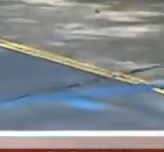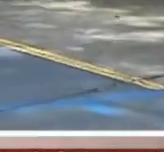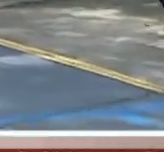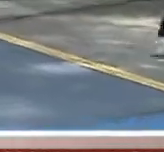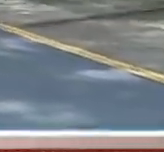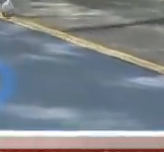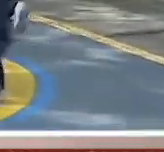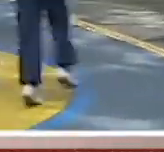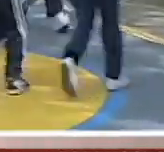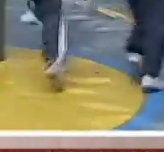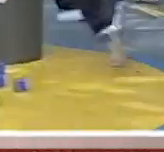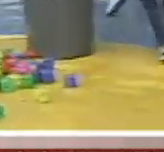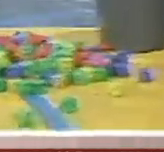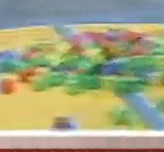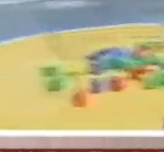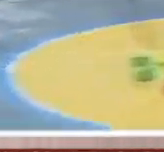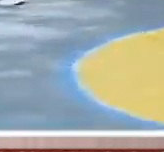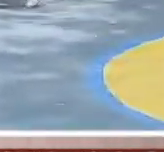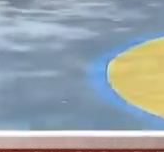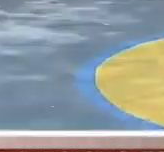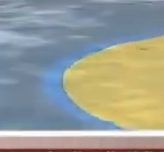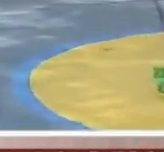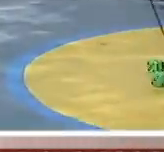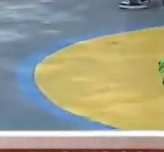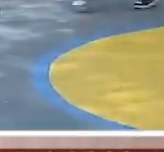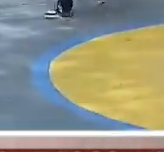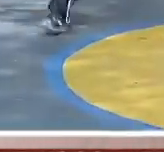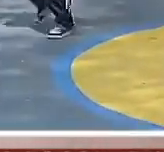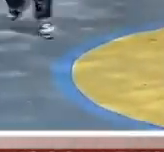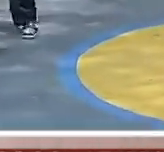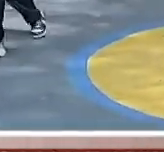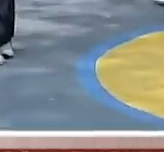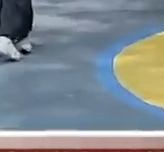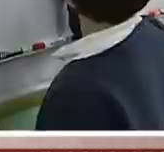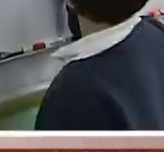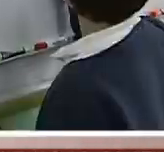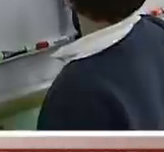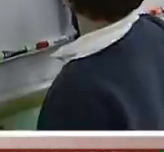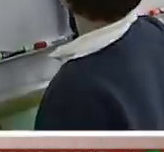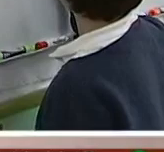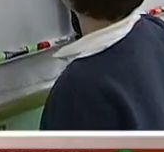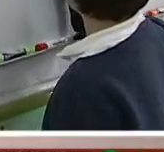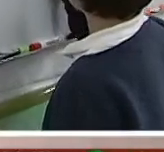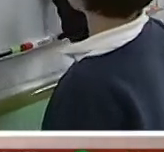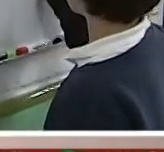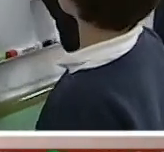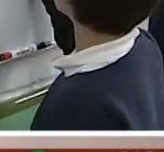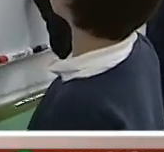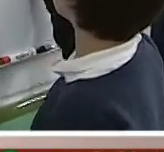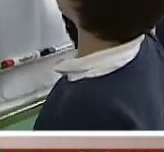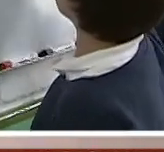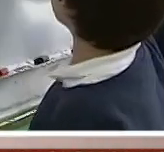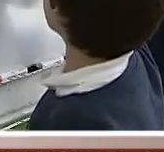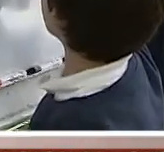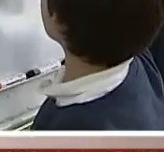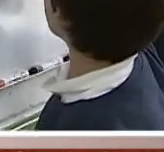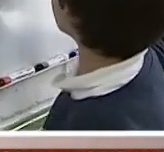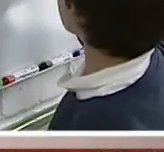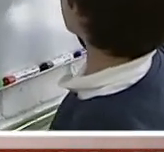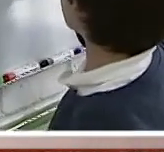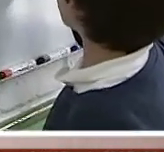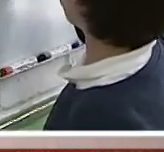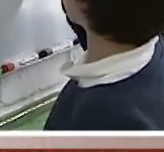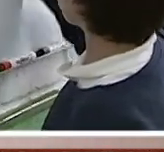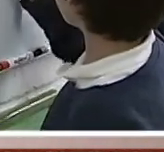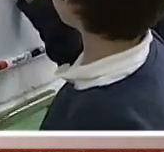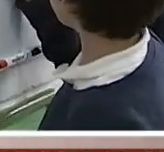y español. Ok, muchas gracias Alexa. Bueno, ahora vamos a platicar con su mami, con Mercedes, justamente de